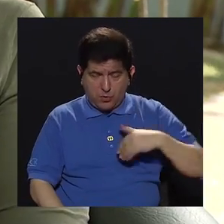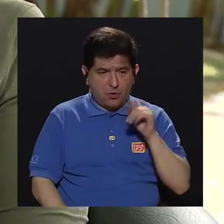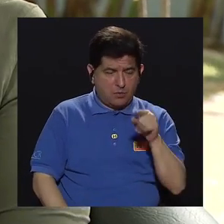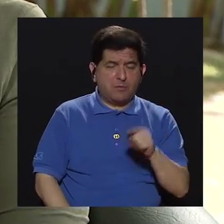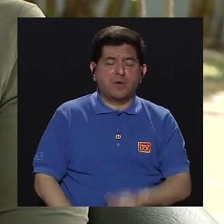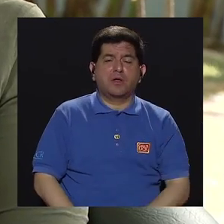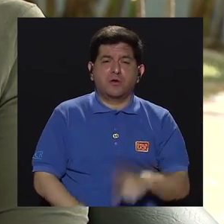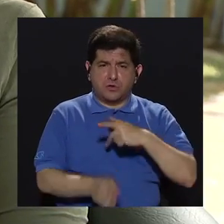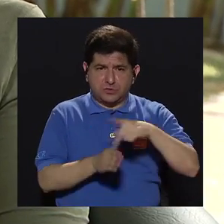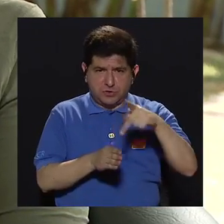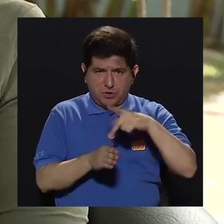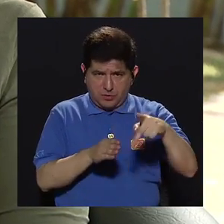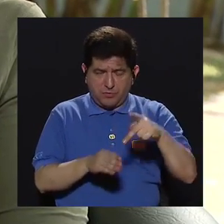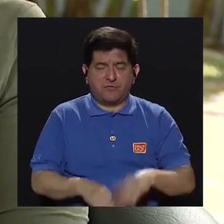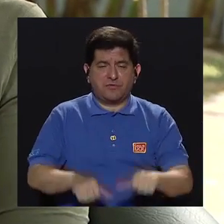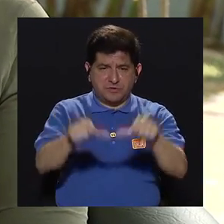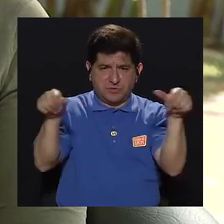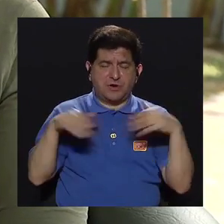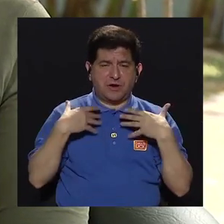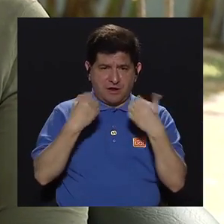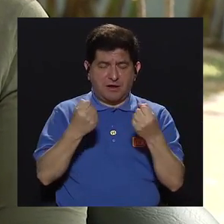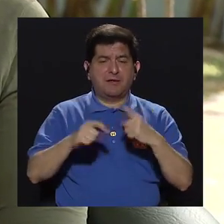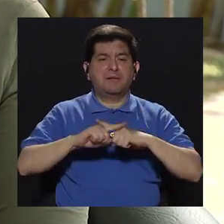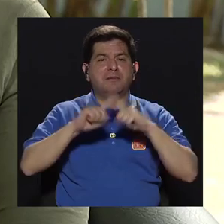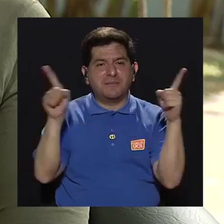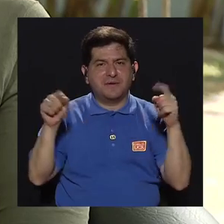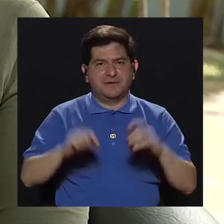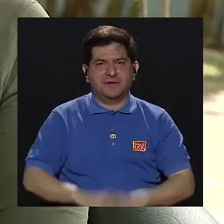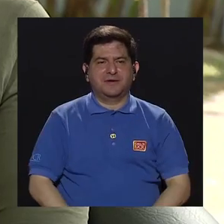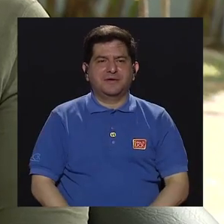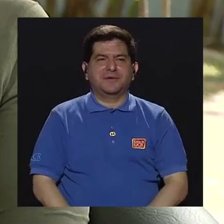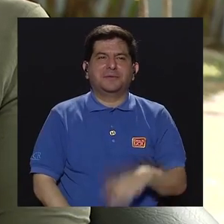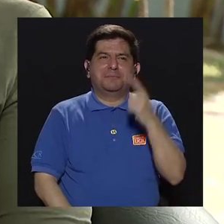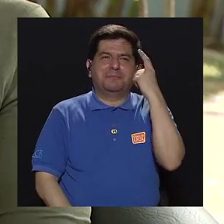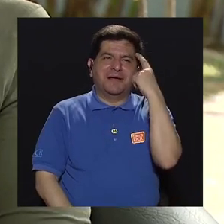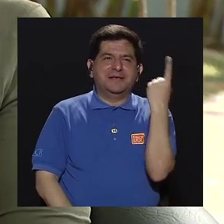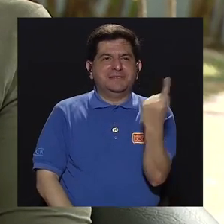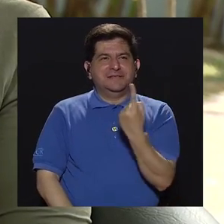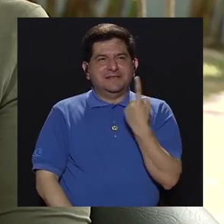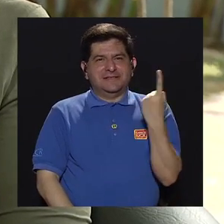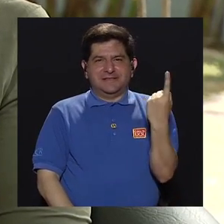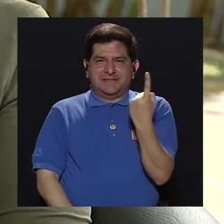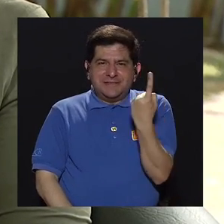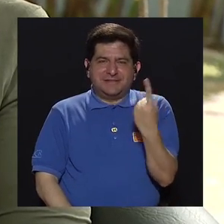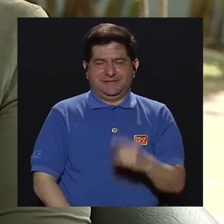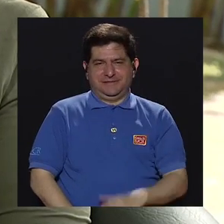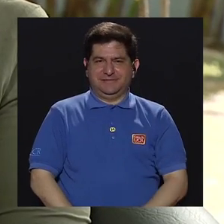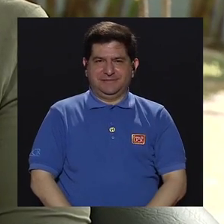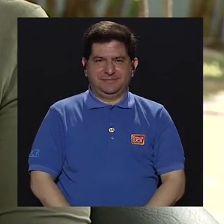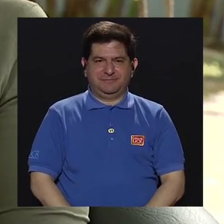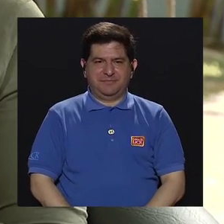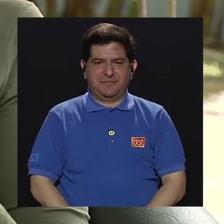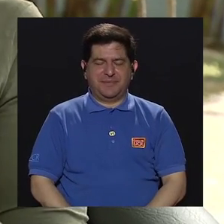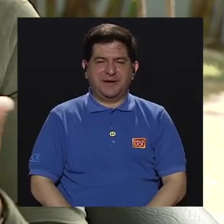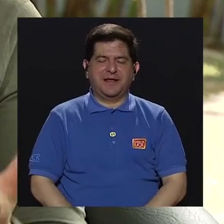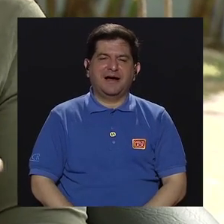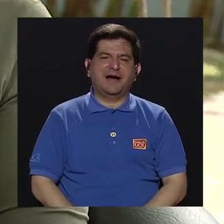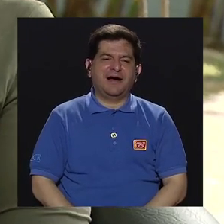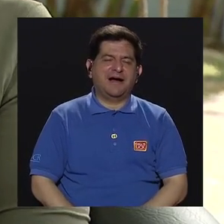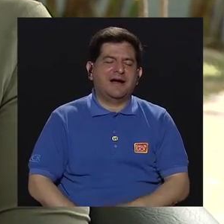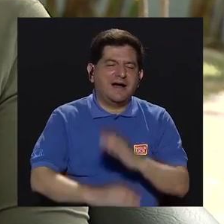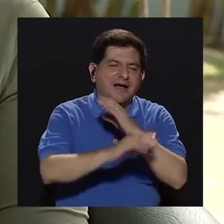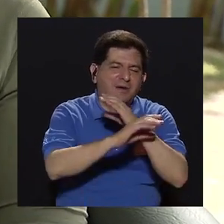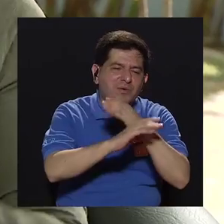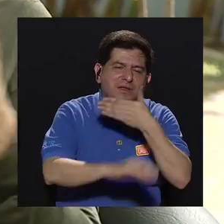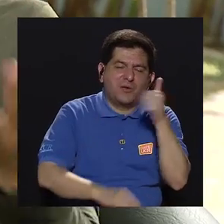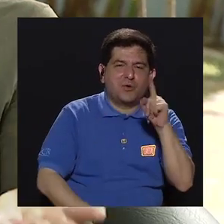esta disciplina de la salud, pero sí se ha considerado siempre que cuida mejor